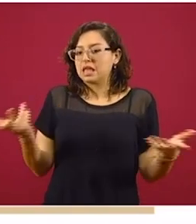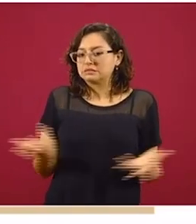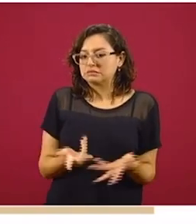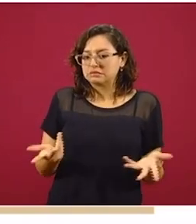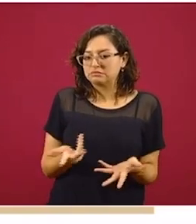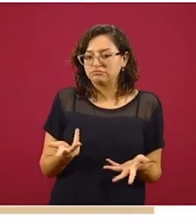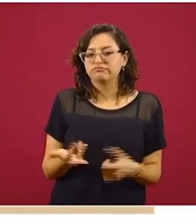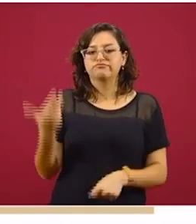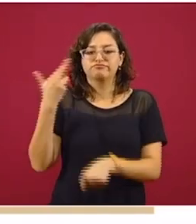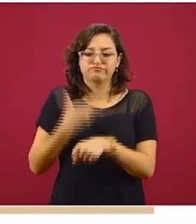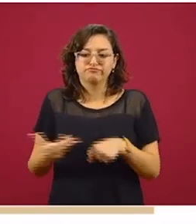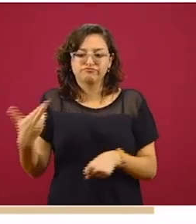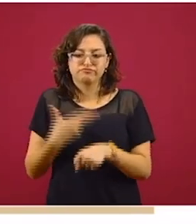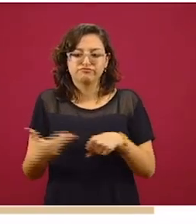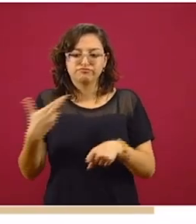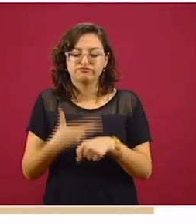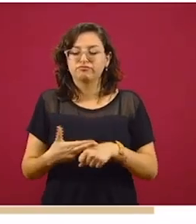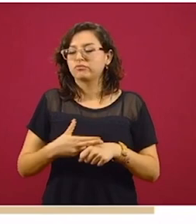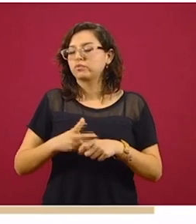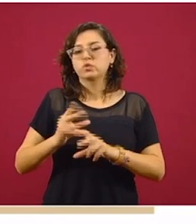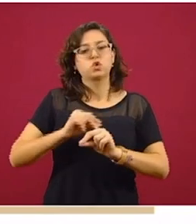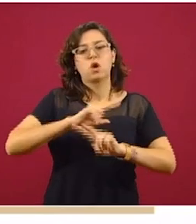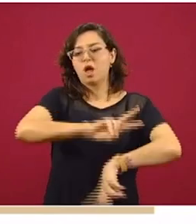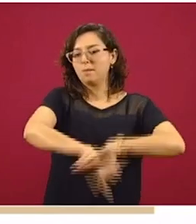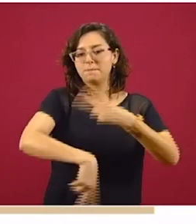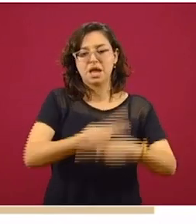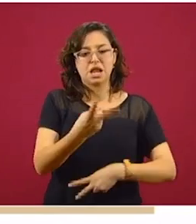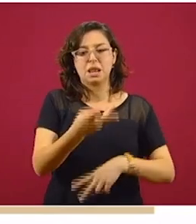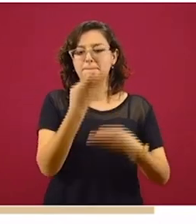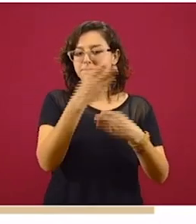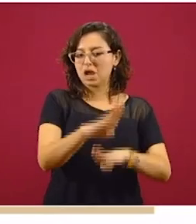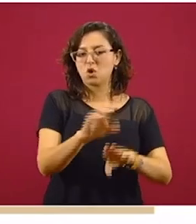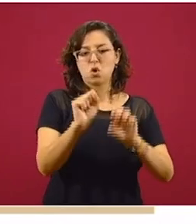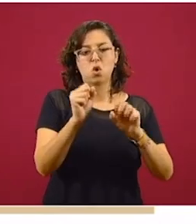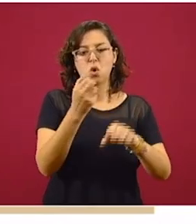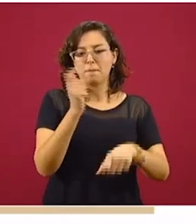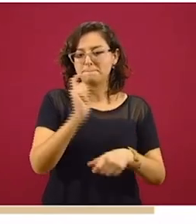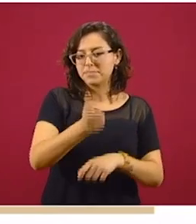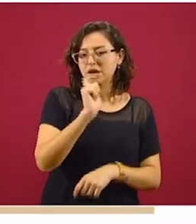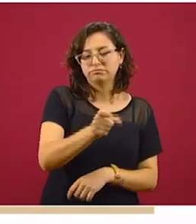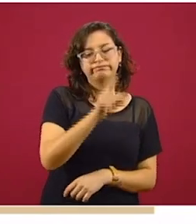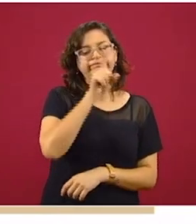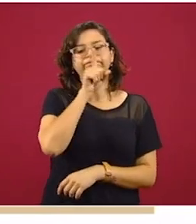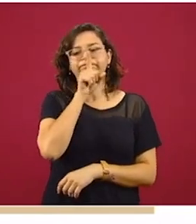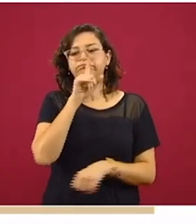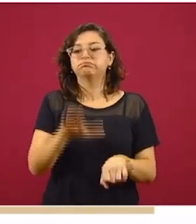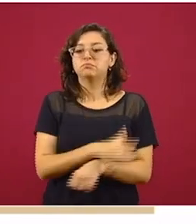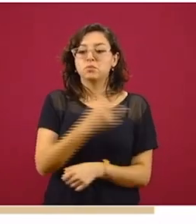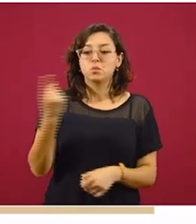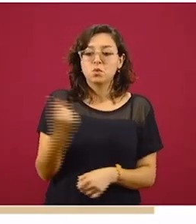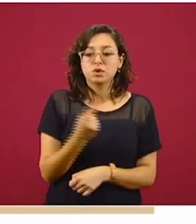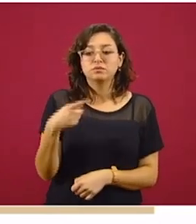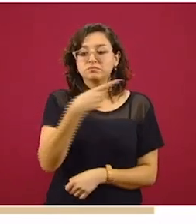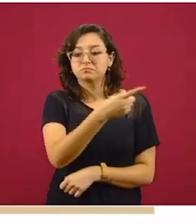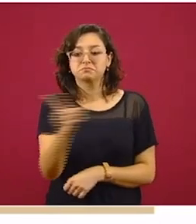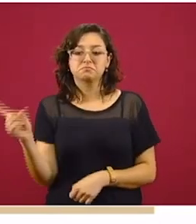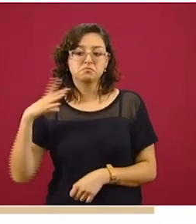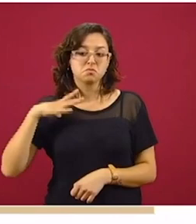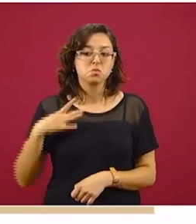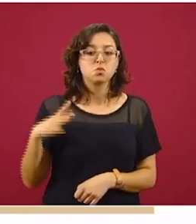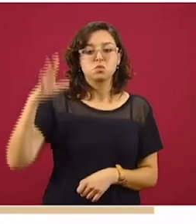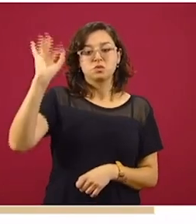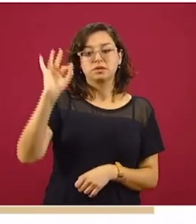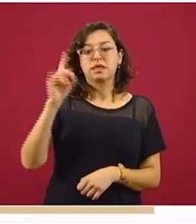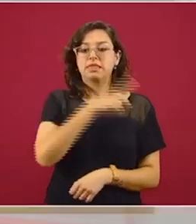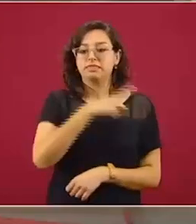habilitar un mecanismo para que no tuvieran que desplazarse al banco a realizar sus pagos, porque al ser modalidad voluntarias, pues bueno, se